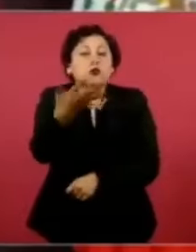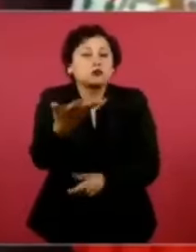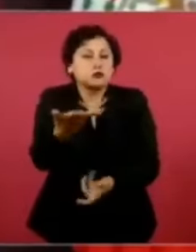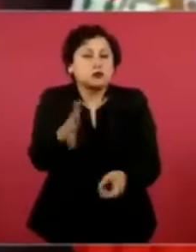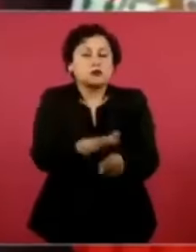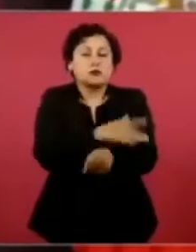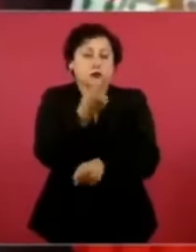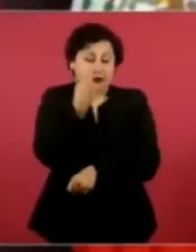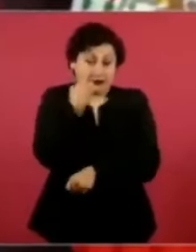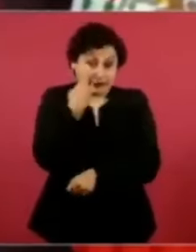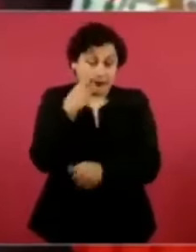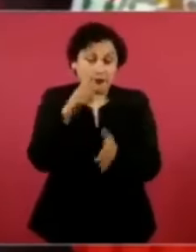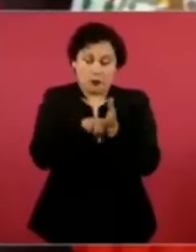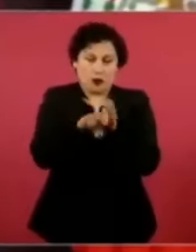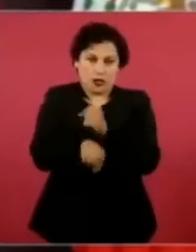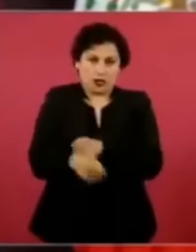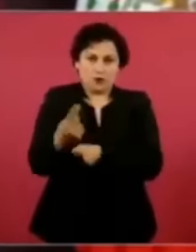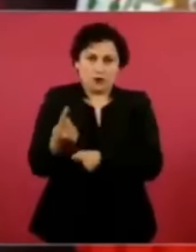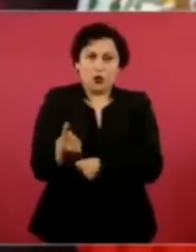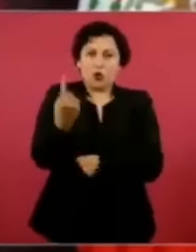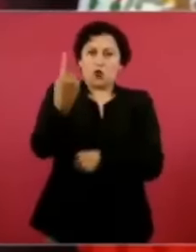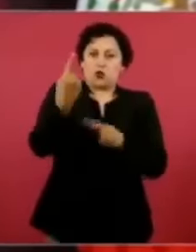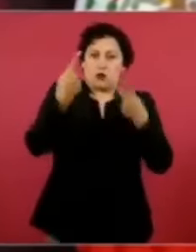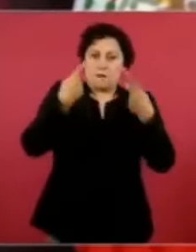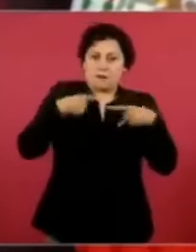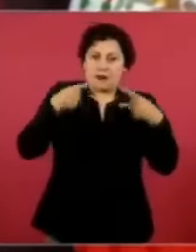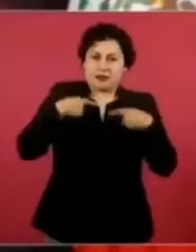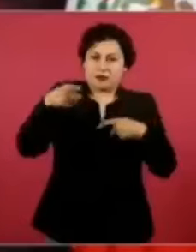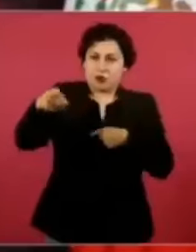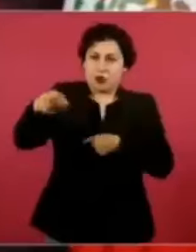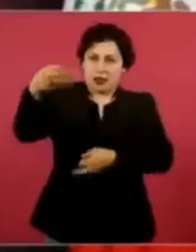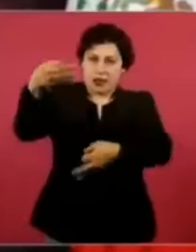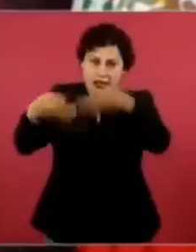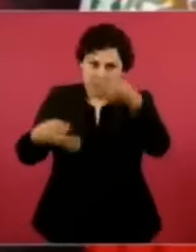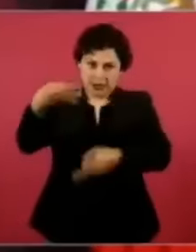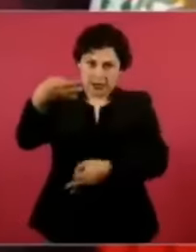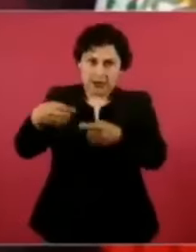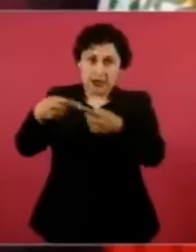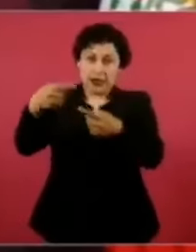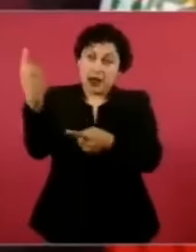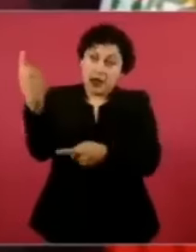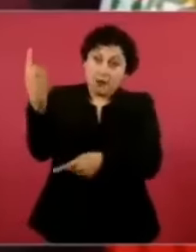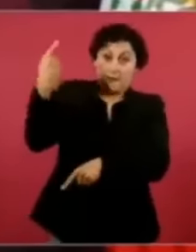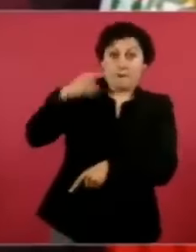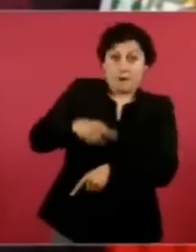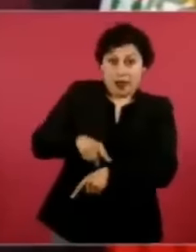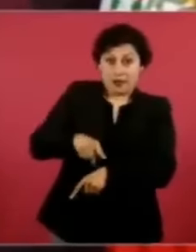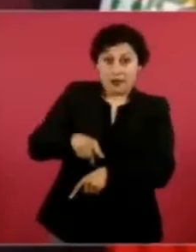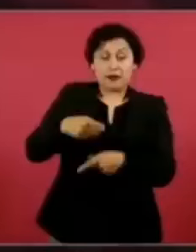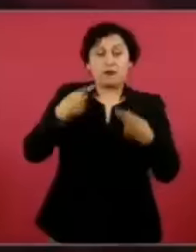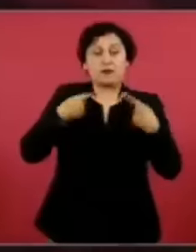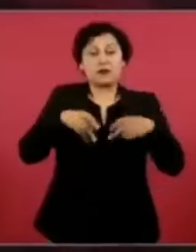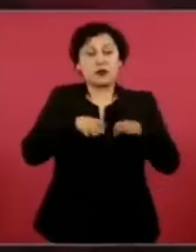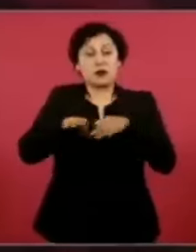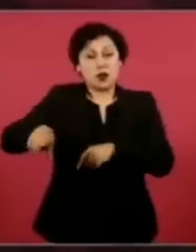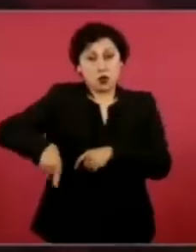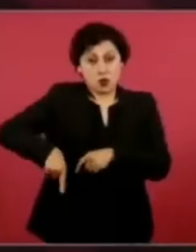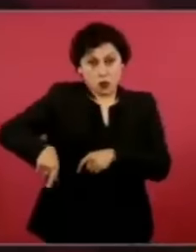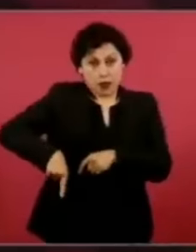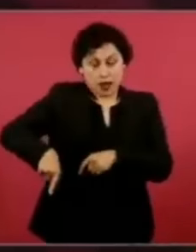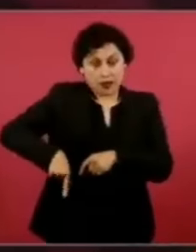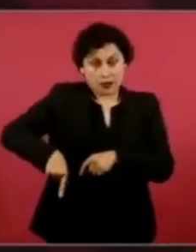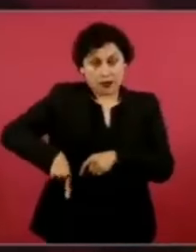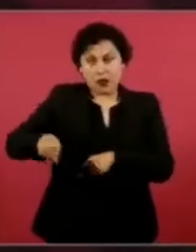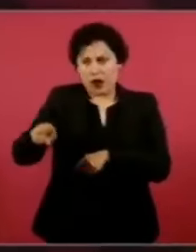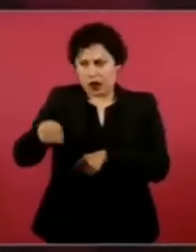judicial ordena a un funcionario que pague, el funcionario ya